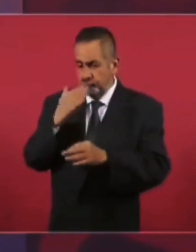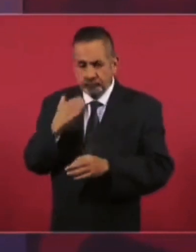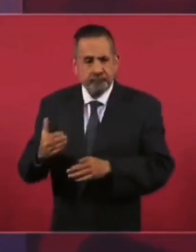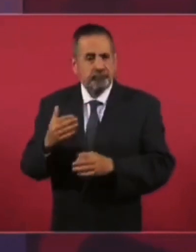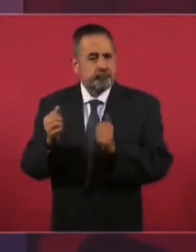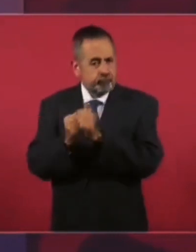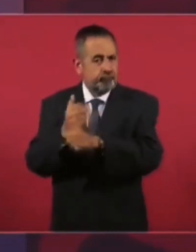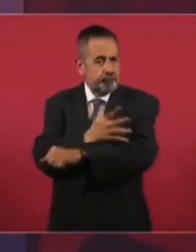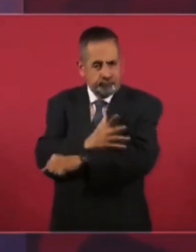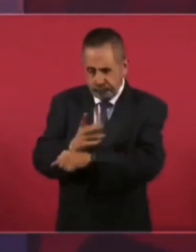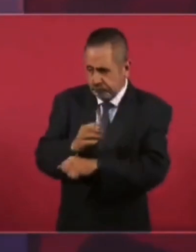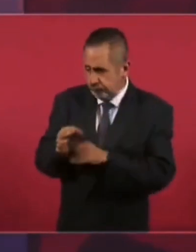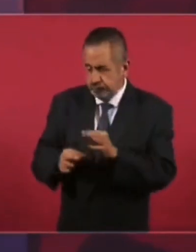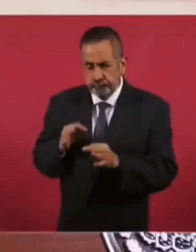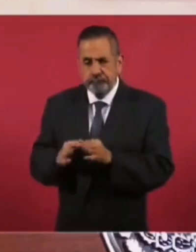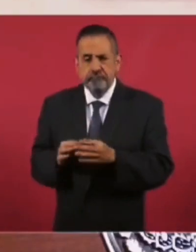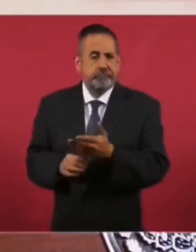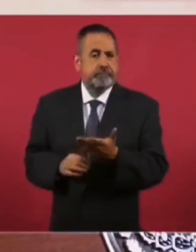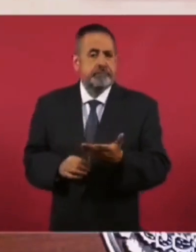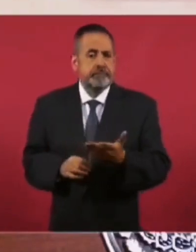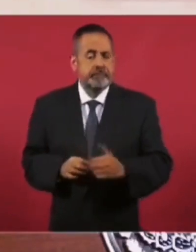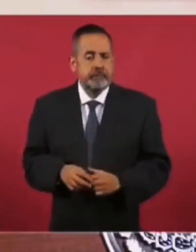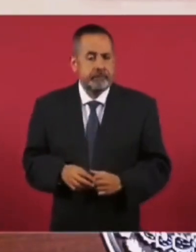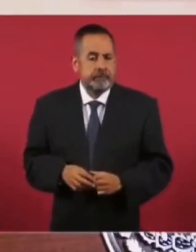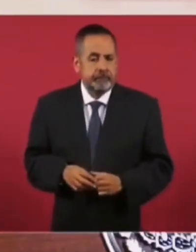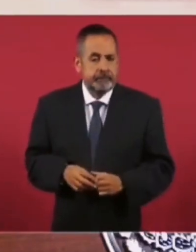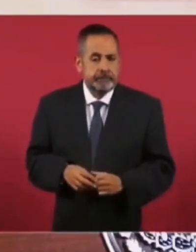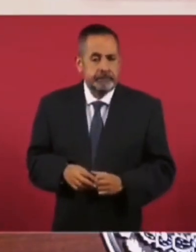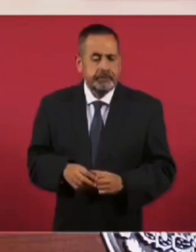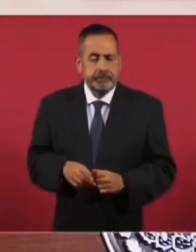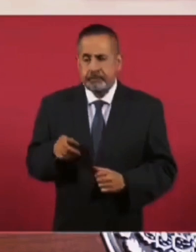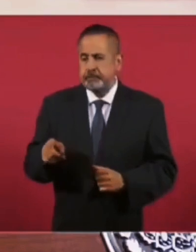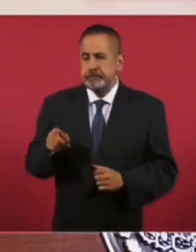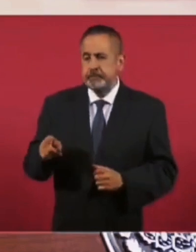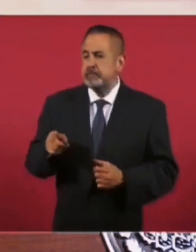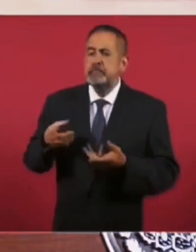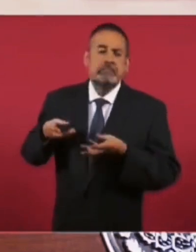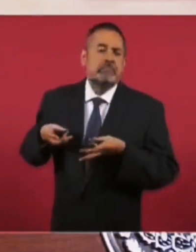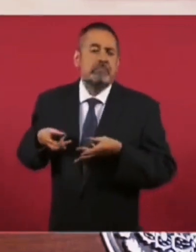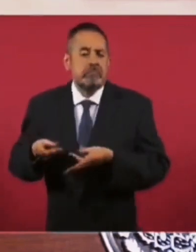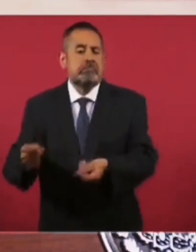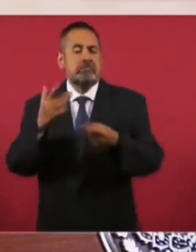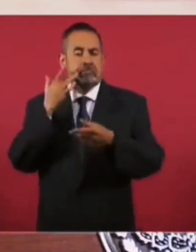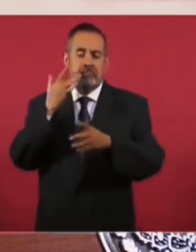honesta, que no haya derroche